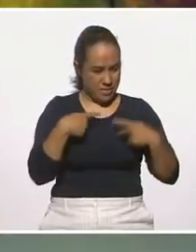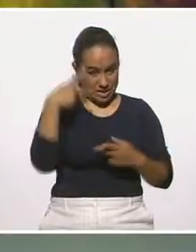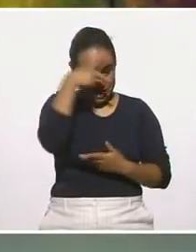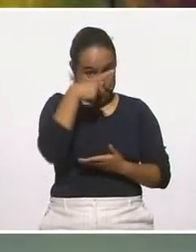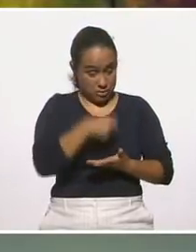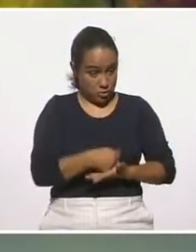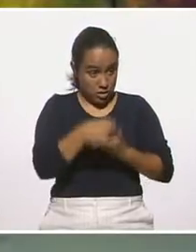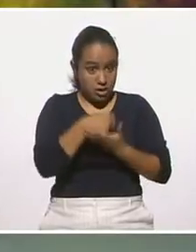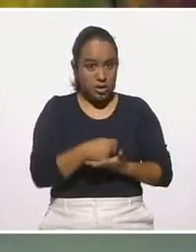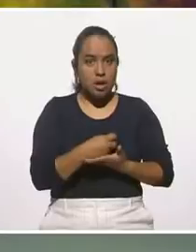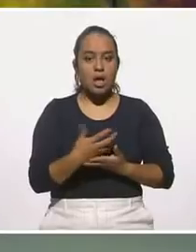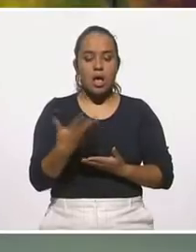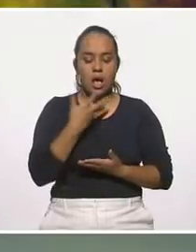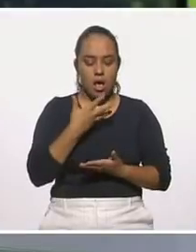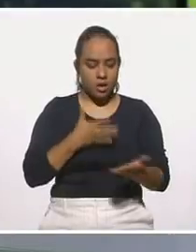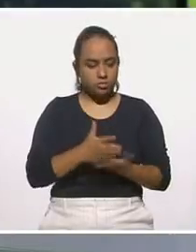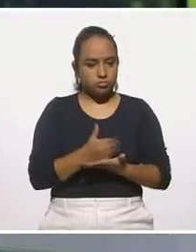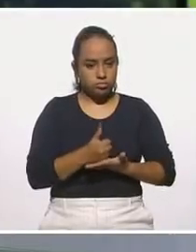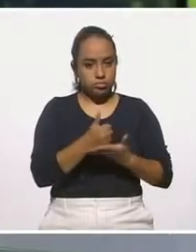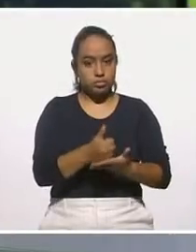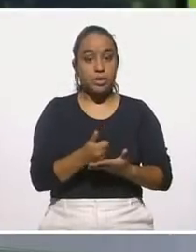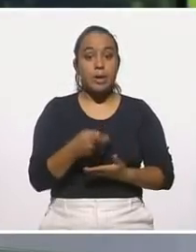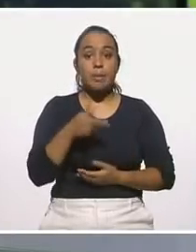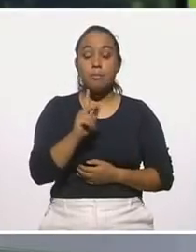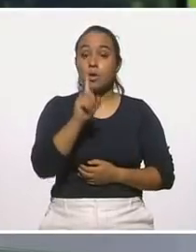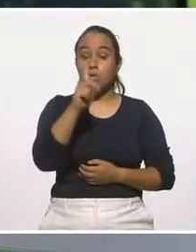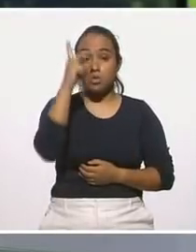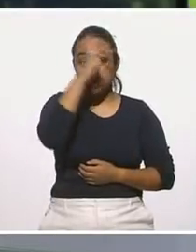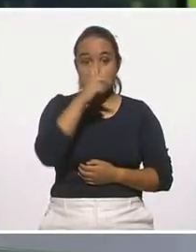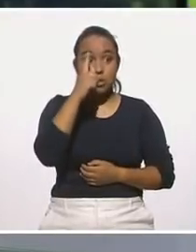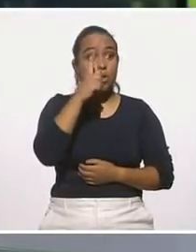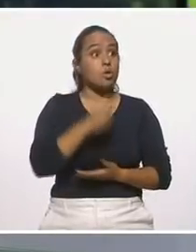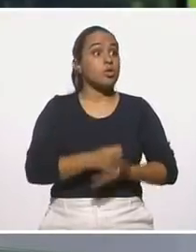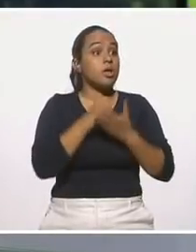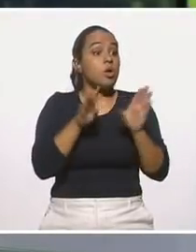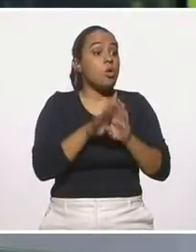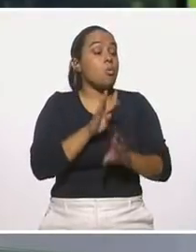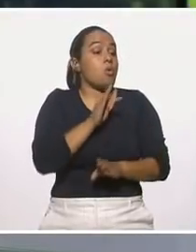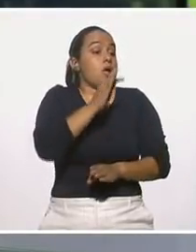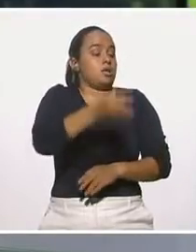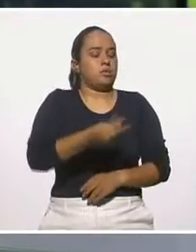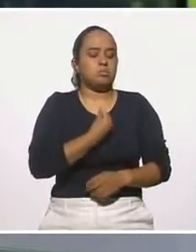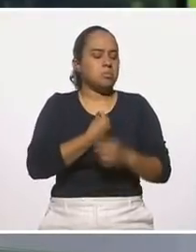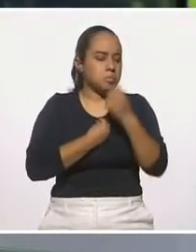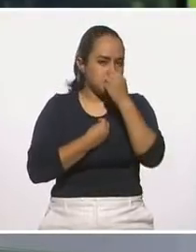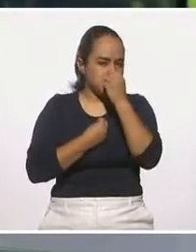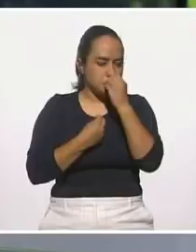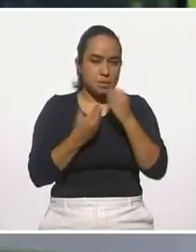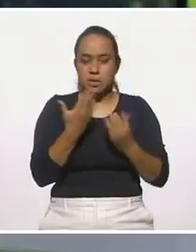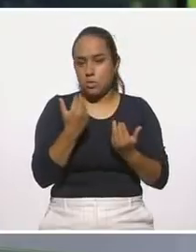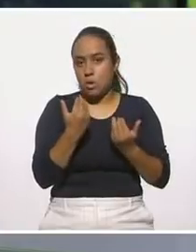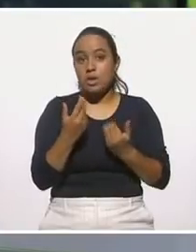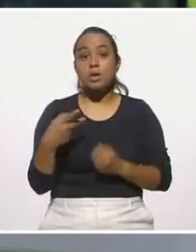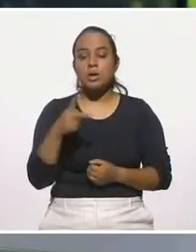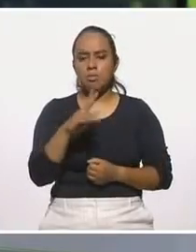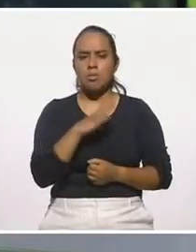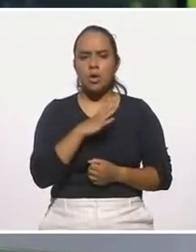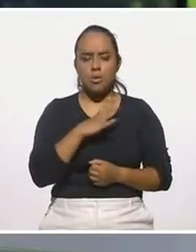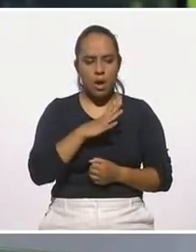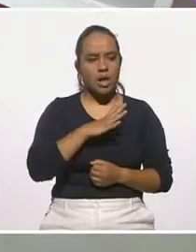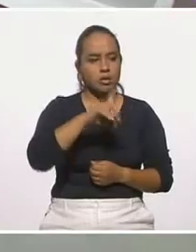tenemos un modelo de intervención, pero no hay una psicoterapia resiliente, pero sí hay herramientas